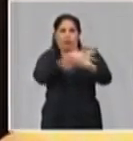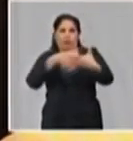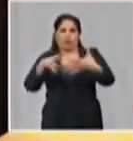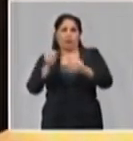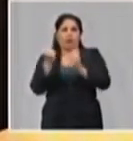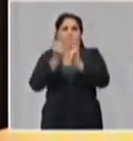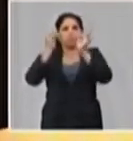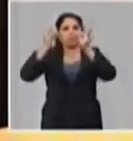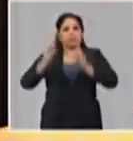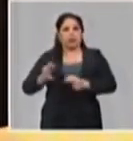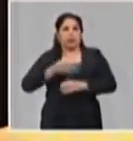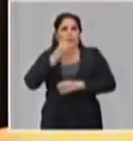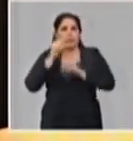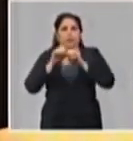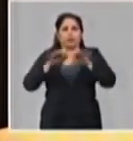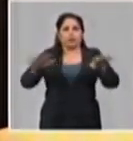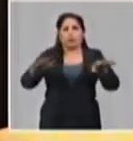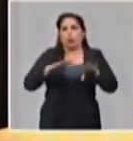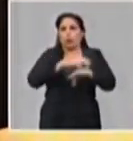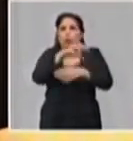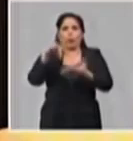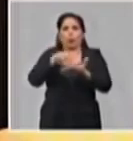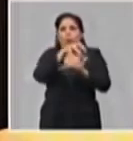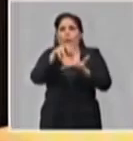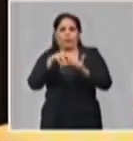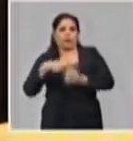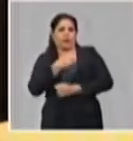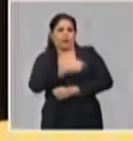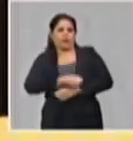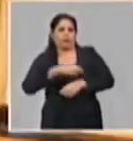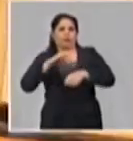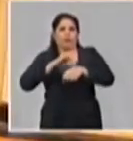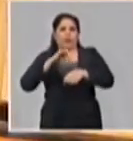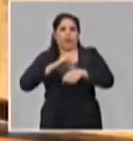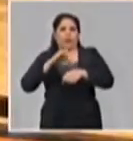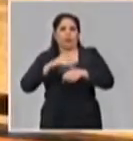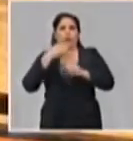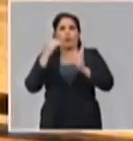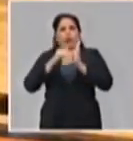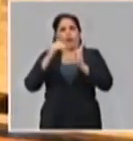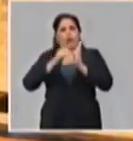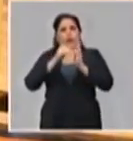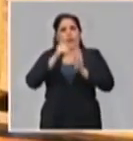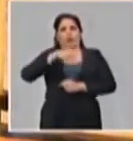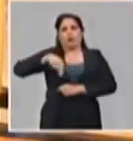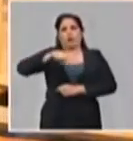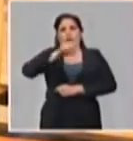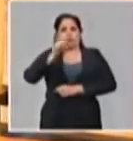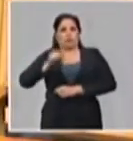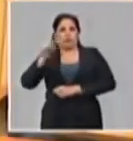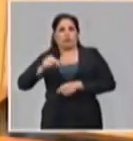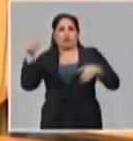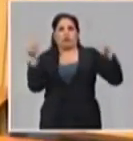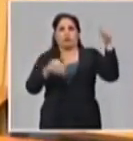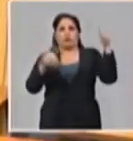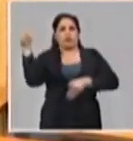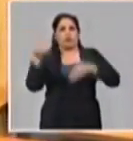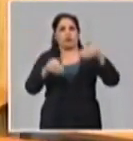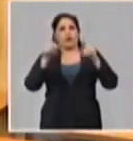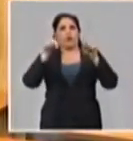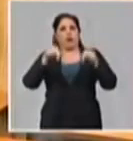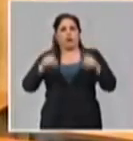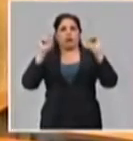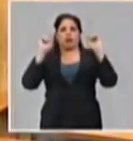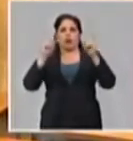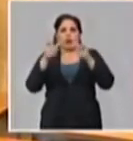decir, por dónde anda la propagación del virus y de la enfermedad. Muy buenas tardes, Raleigh, y a todas las personas que en este